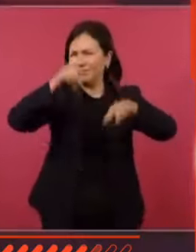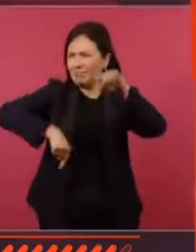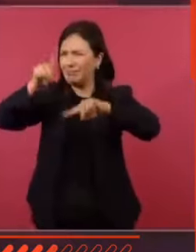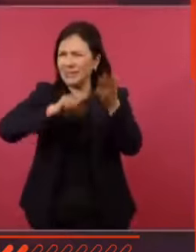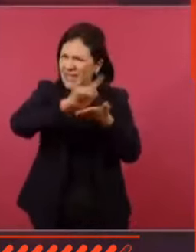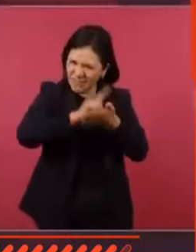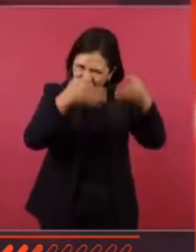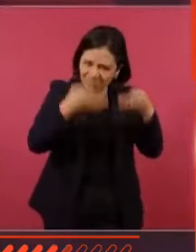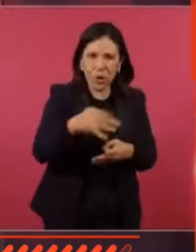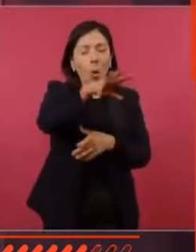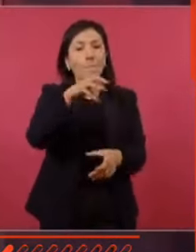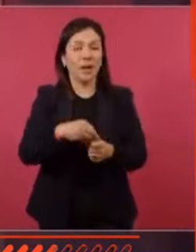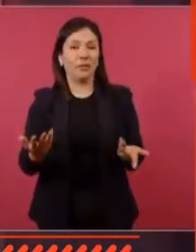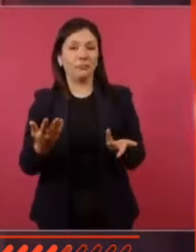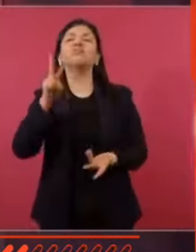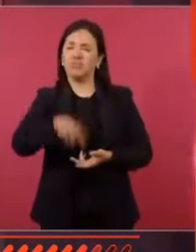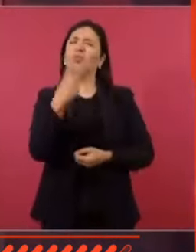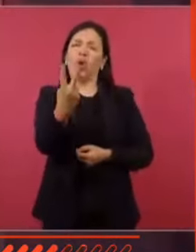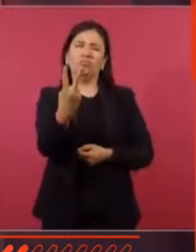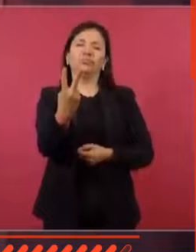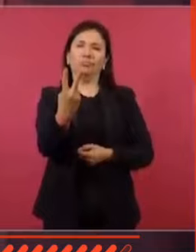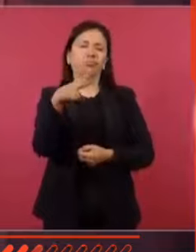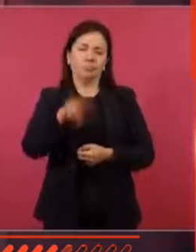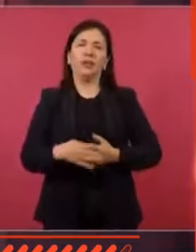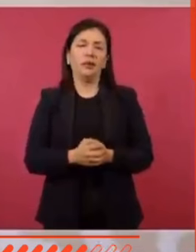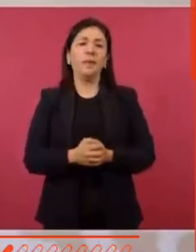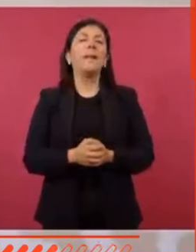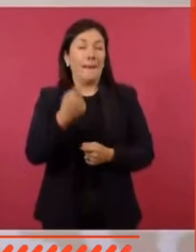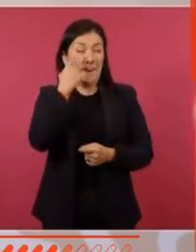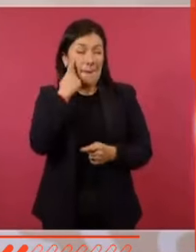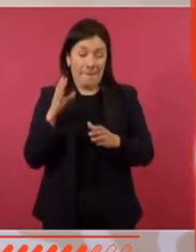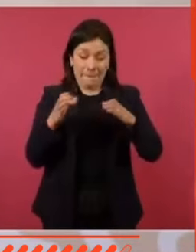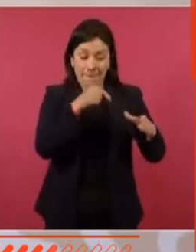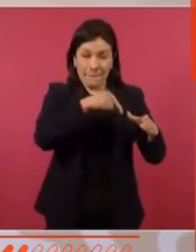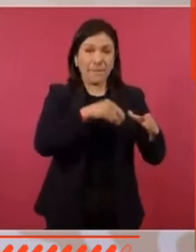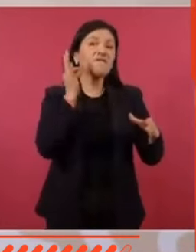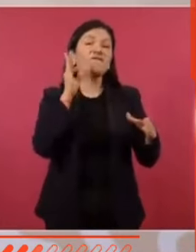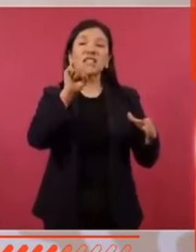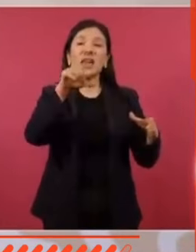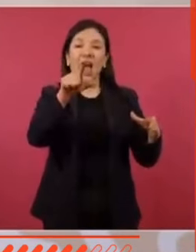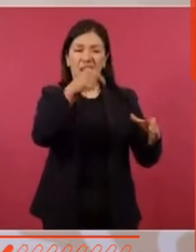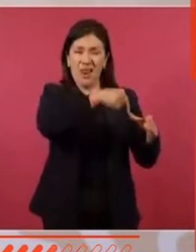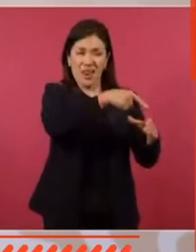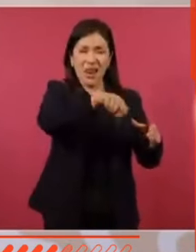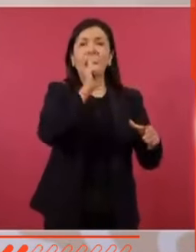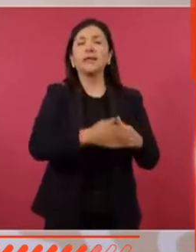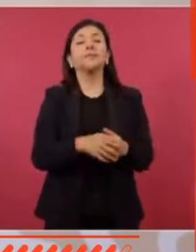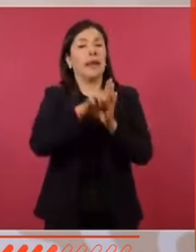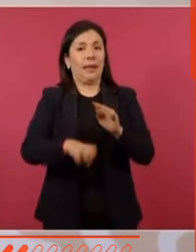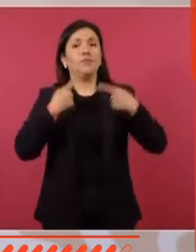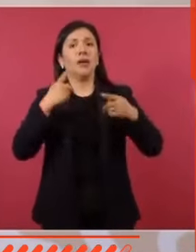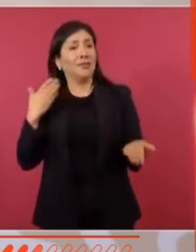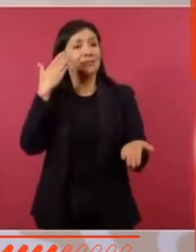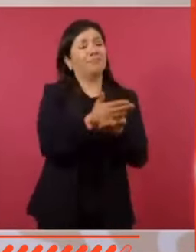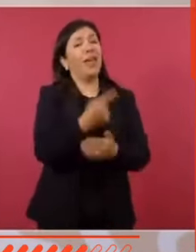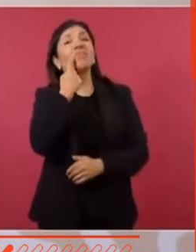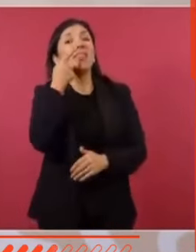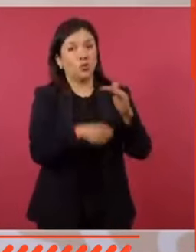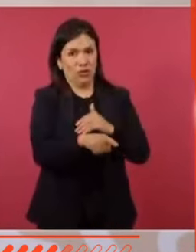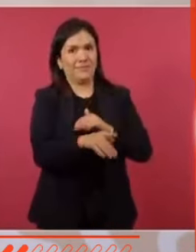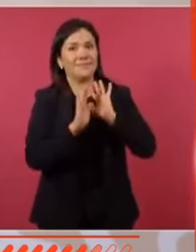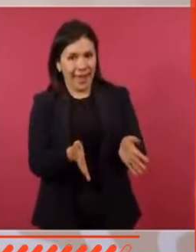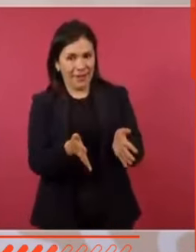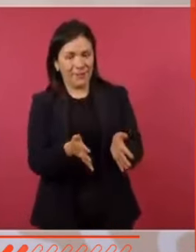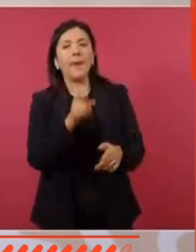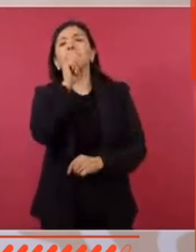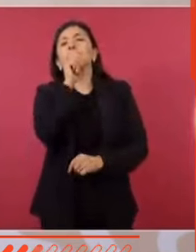poder judicial. Porque sí son las dos cosas. El caso de las fiscalías es el que se presenta la denuncia y ahí también